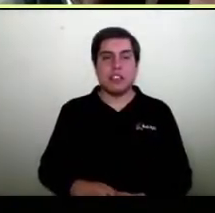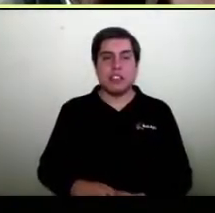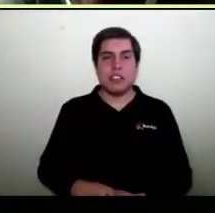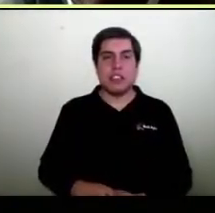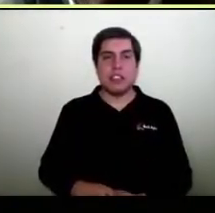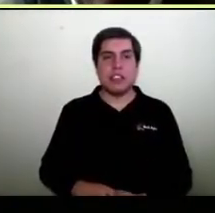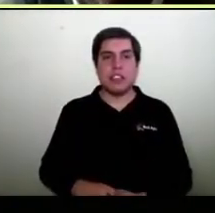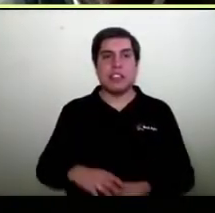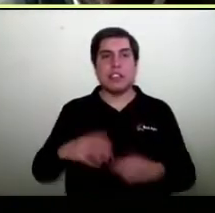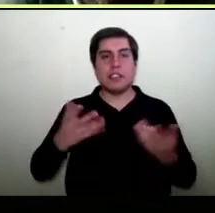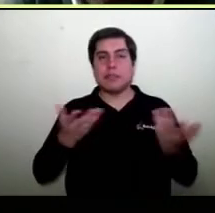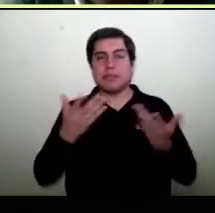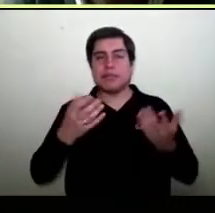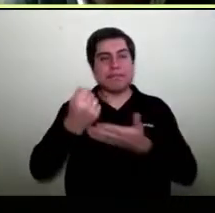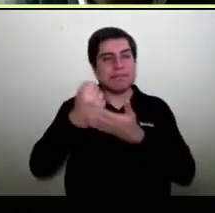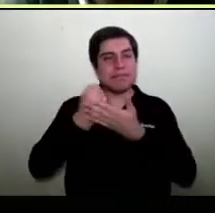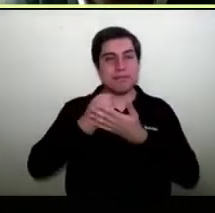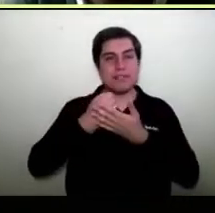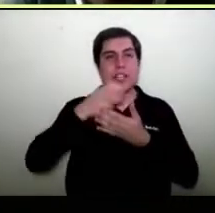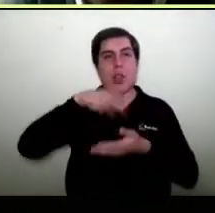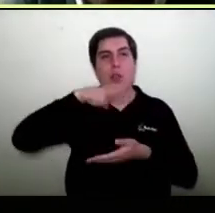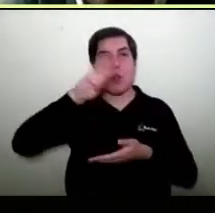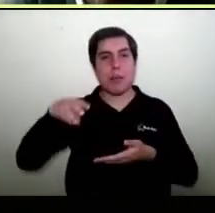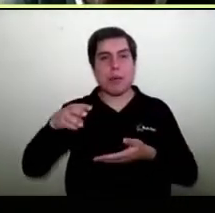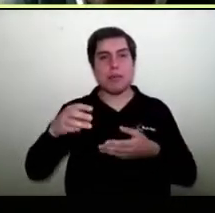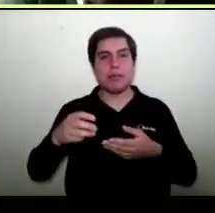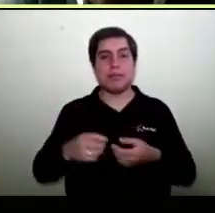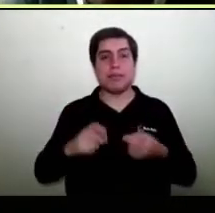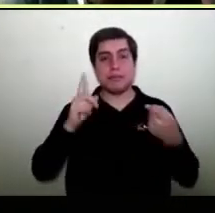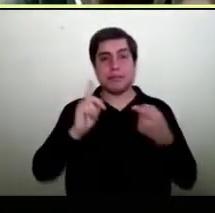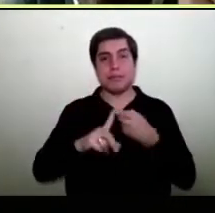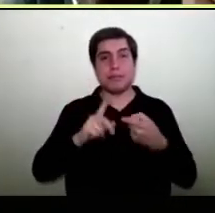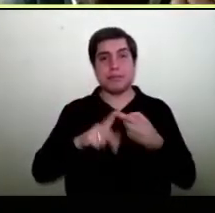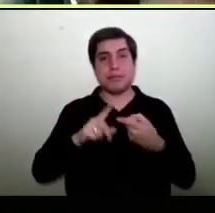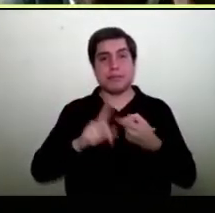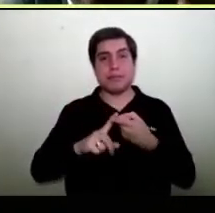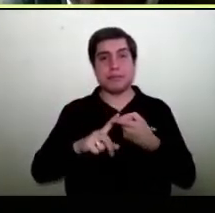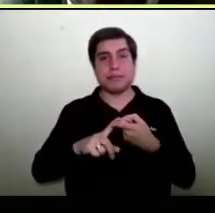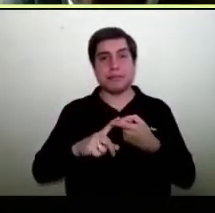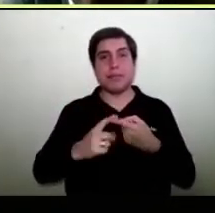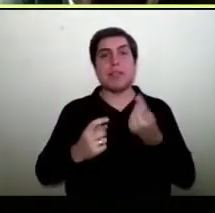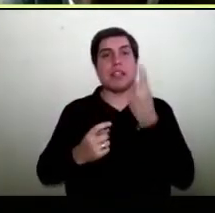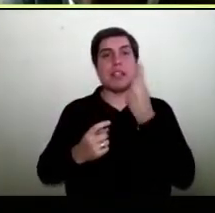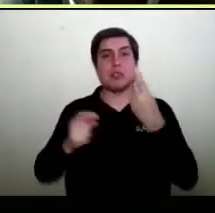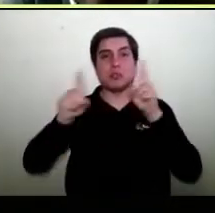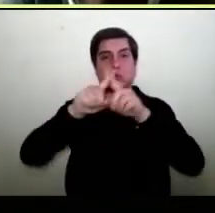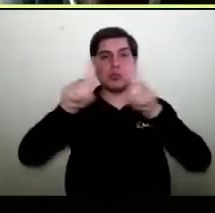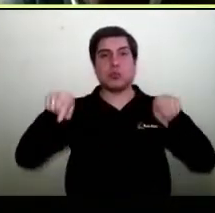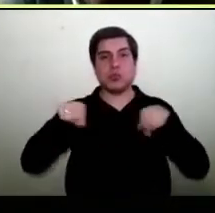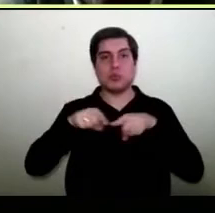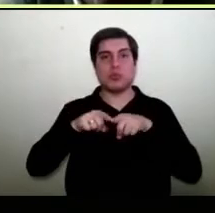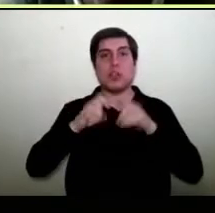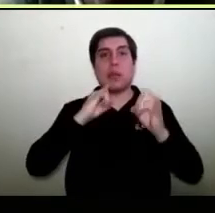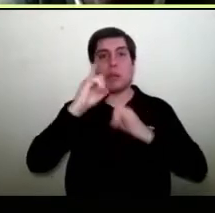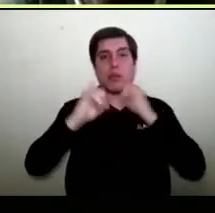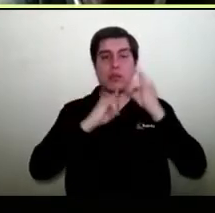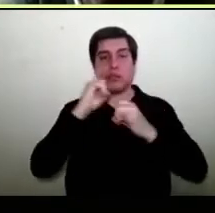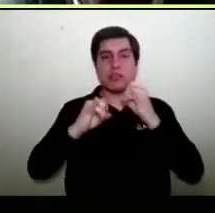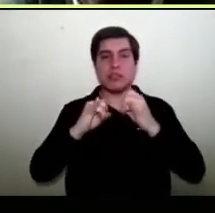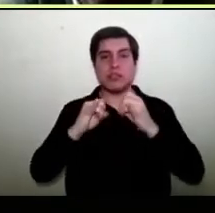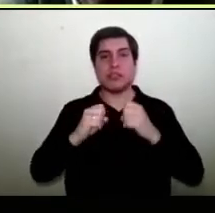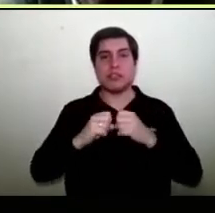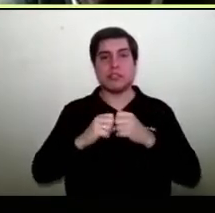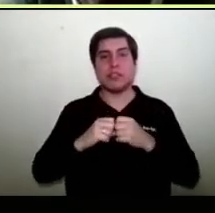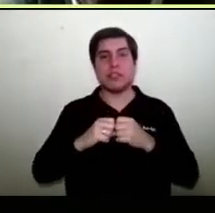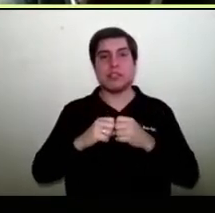gráficamente de un mall virtual? Es una tienda virtual que nos permite a